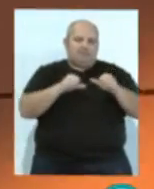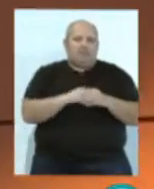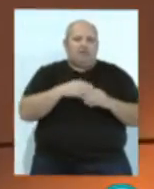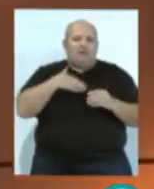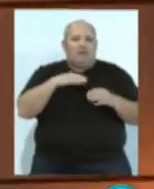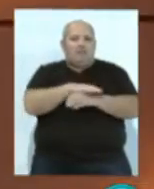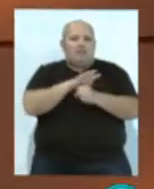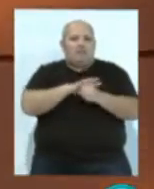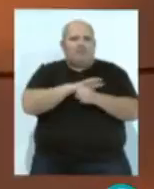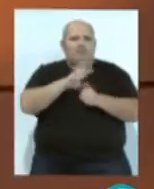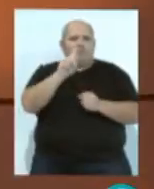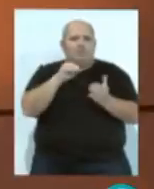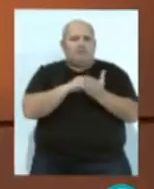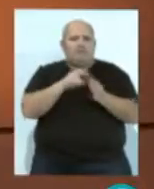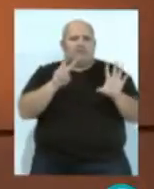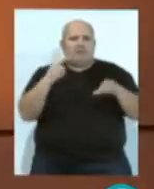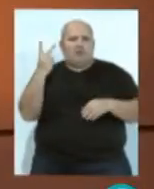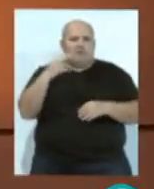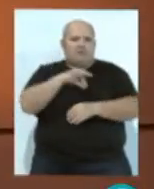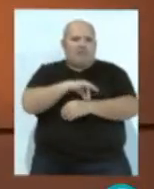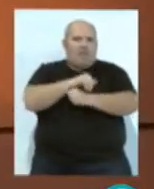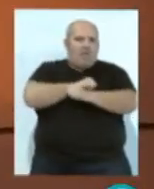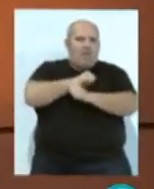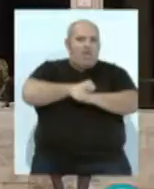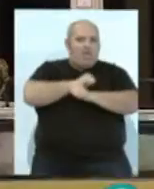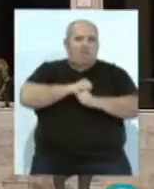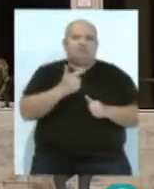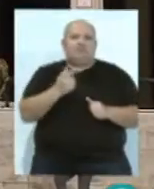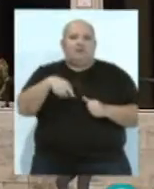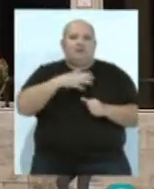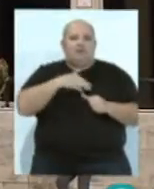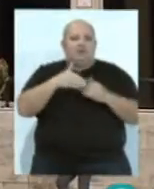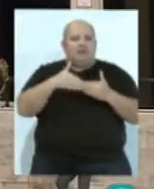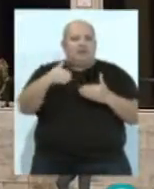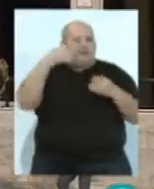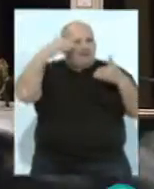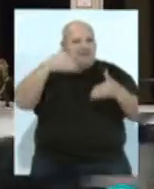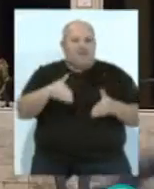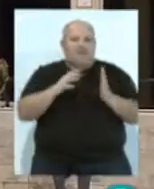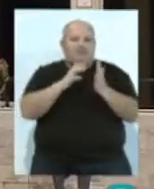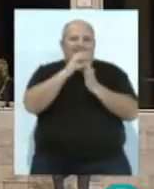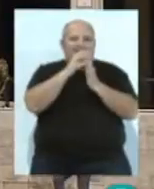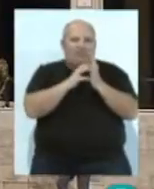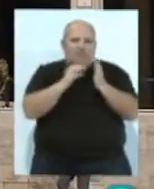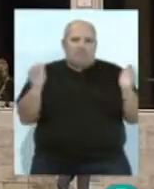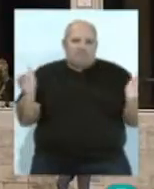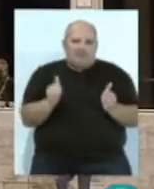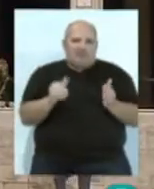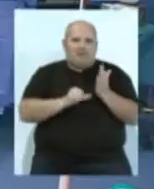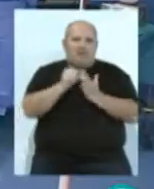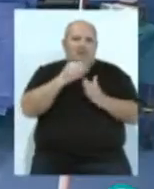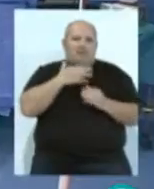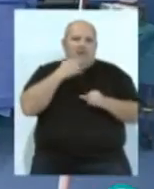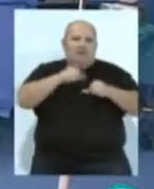En la provincia son 21.072 pacientes. Las primeras actuaciones se dirigen a reducir el listado de personas pendientes